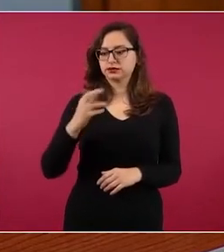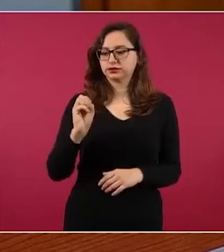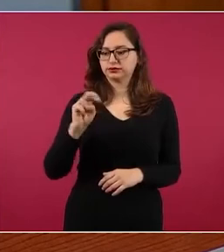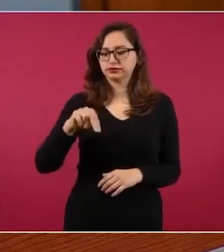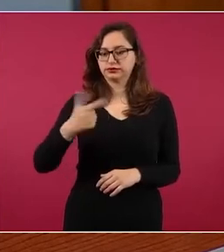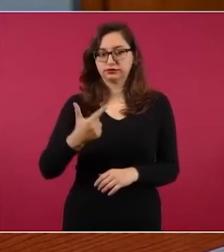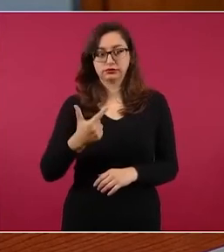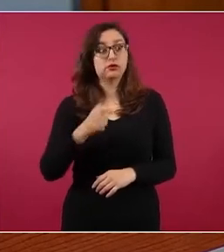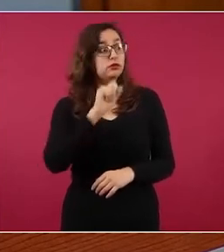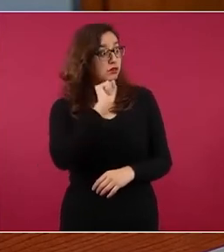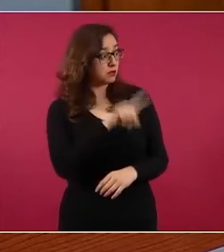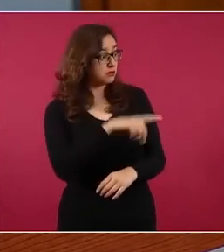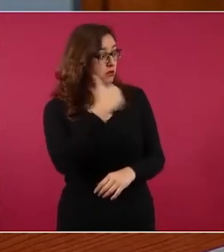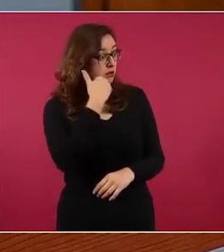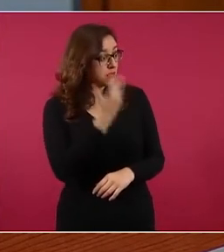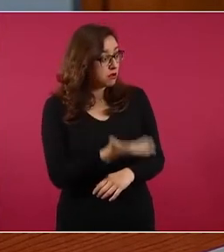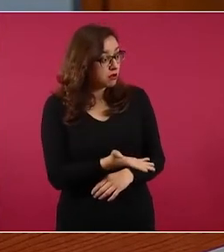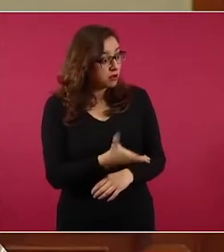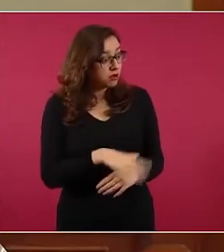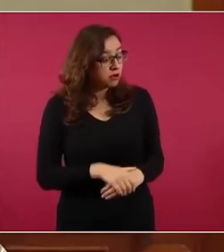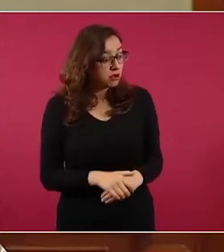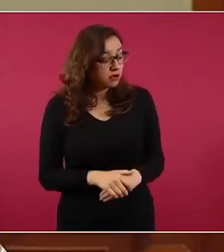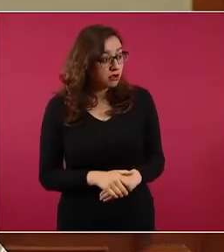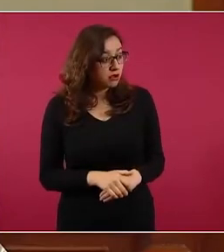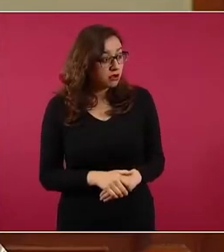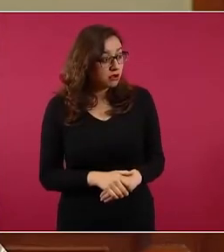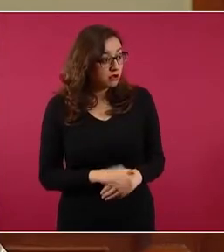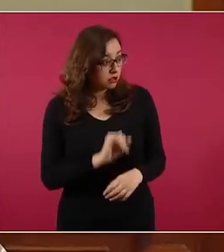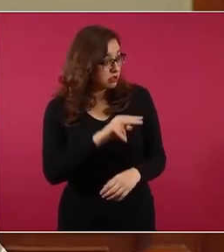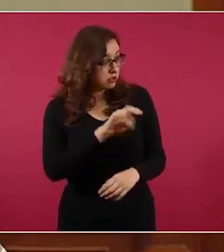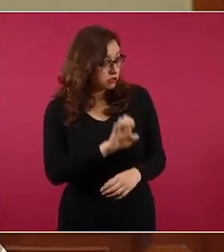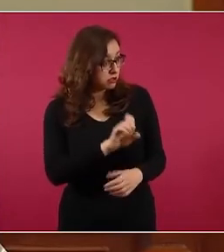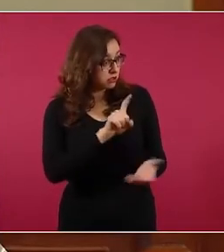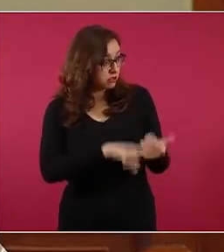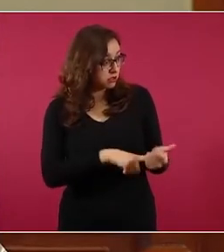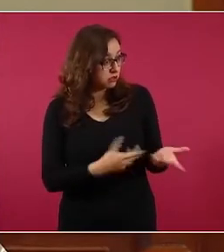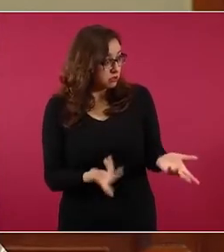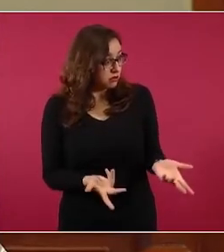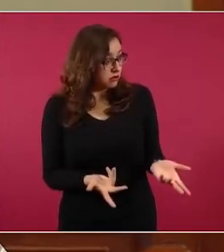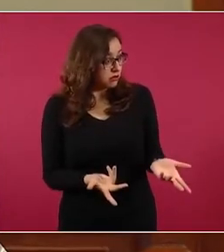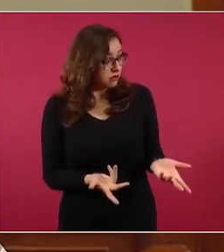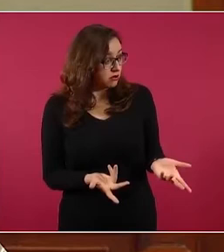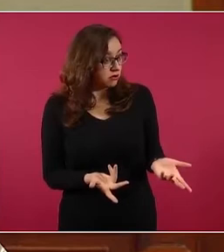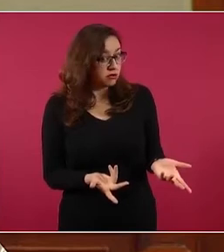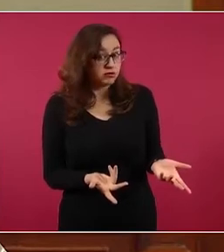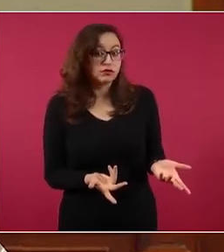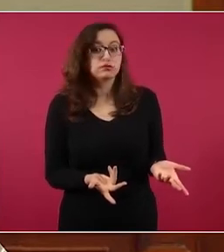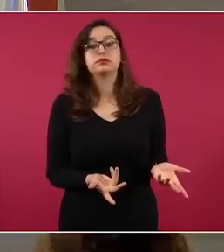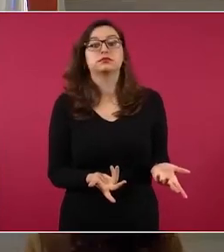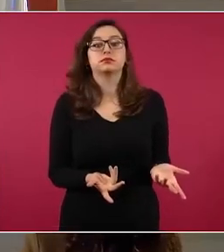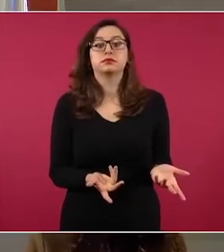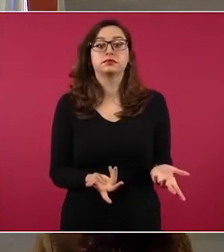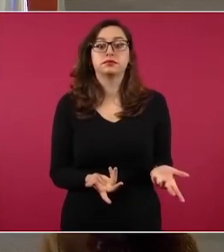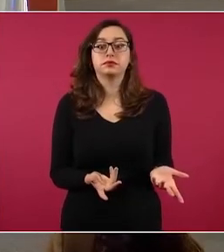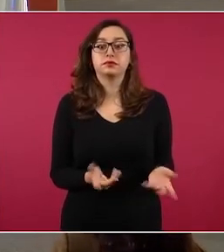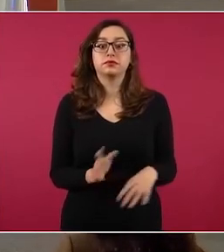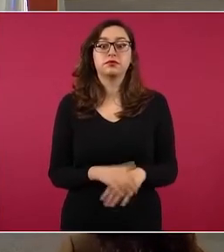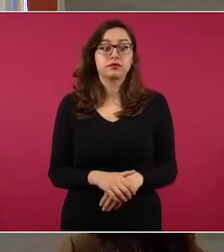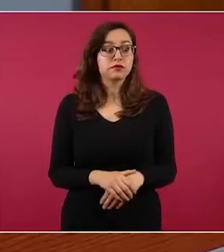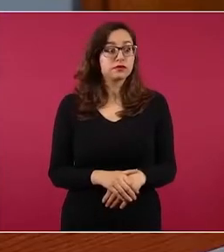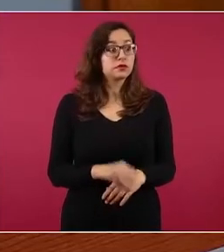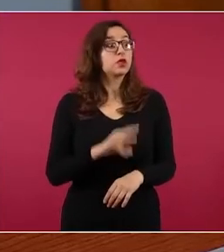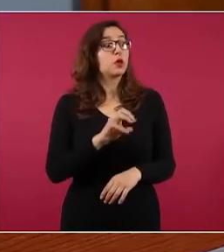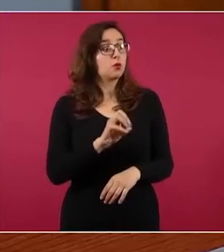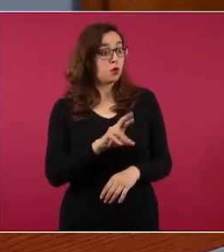¿él también?, ¿eh?, ¿moreida lo